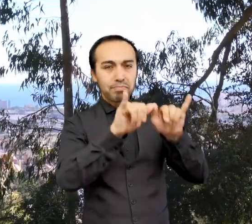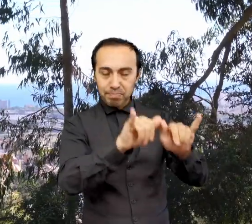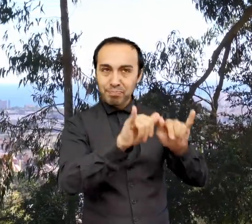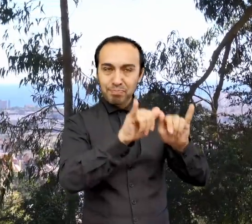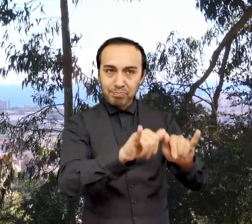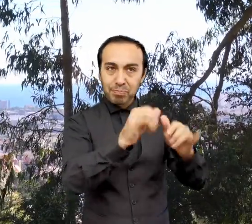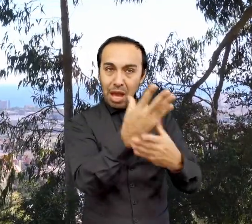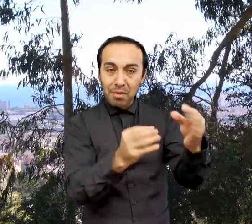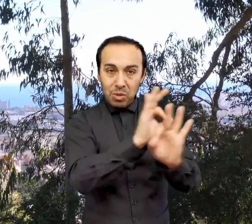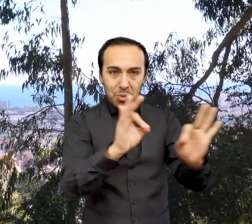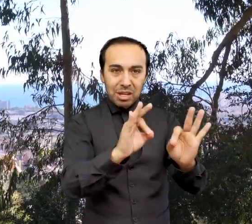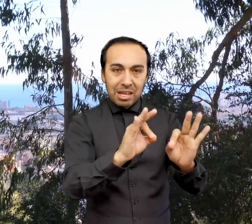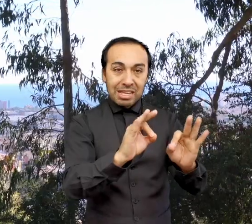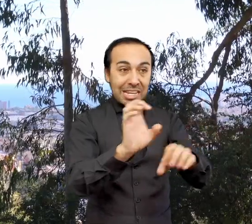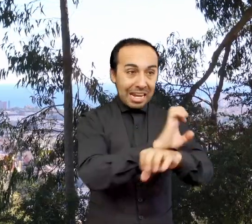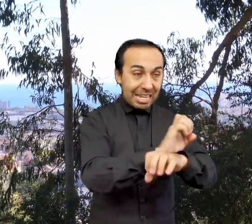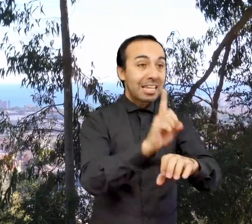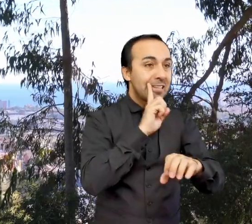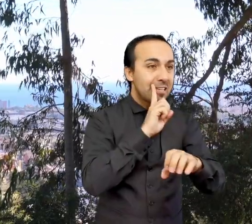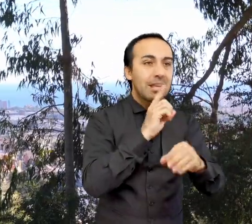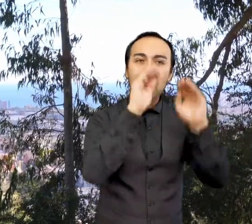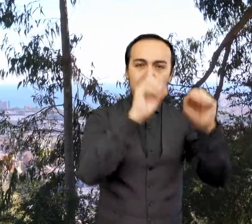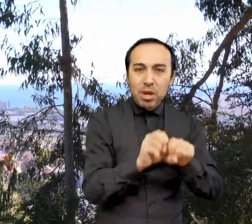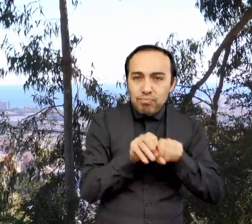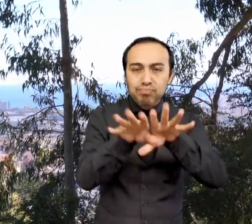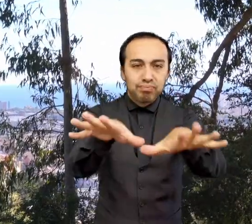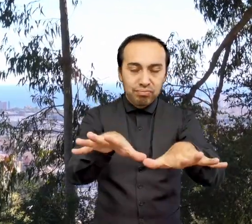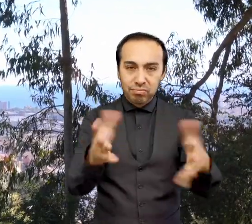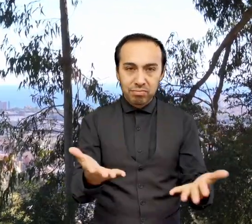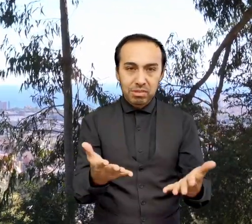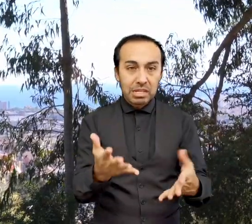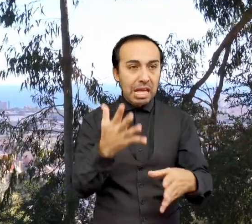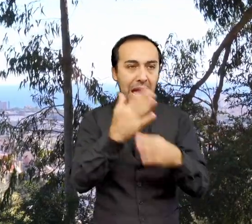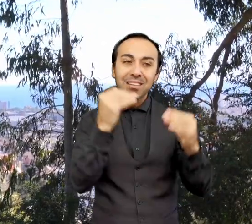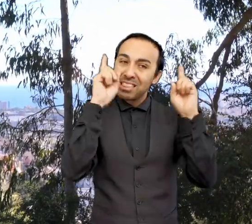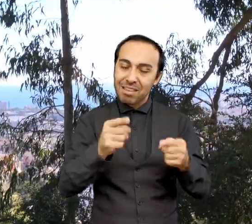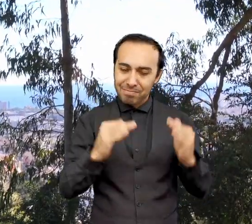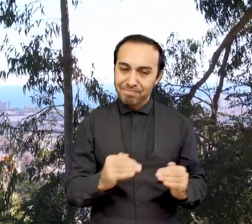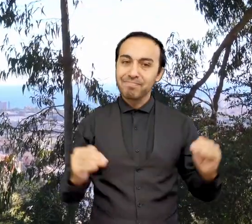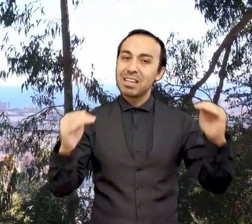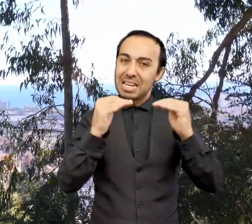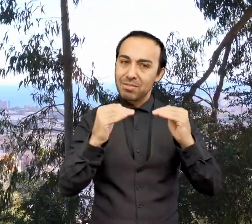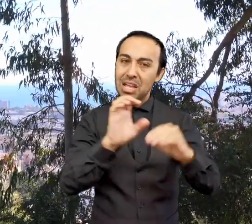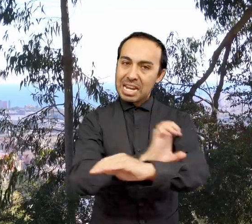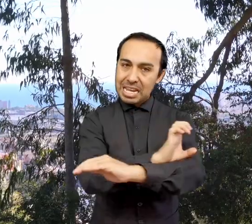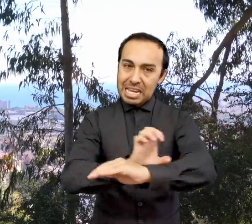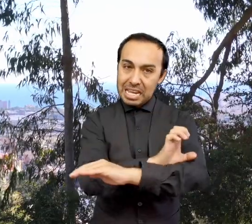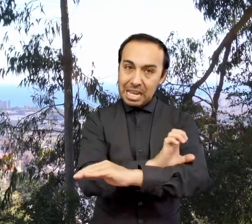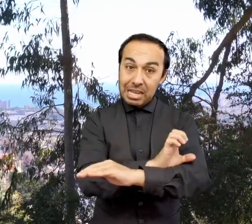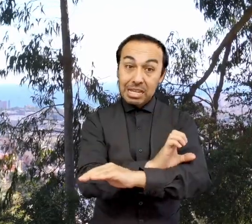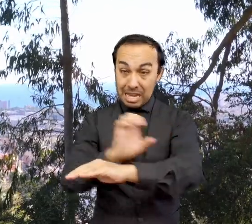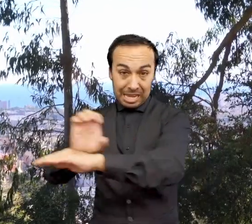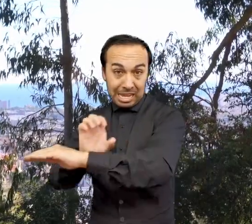la energía que emite debe ser la misma que produce. Tiene que existir un equilibrio. Esta energía que se produce